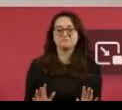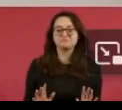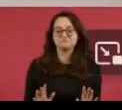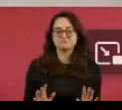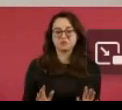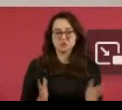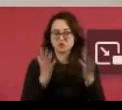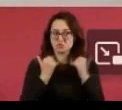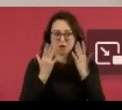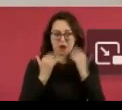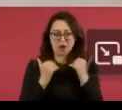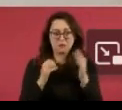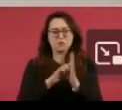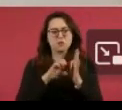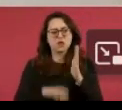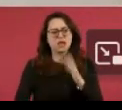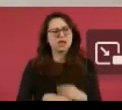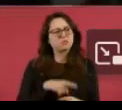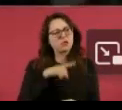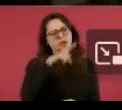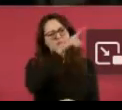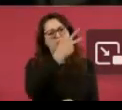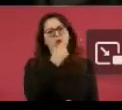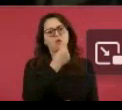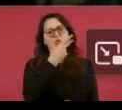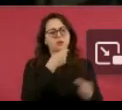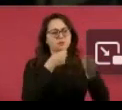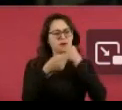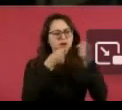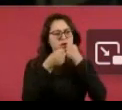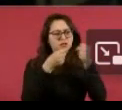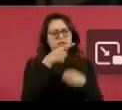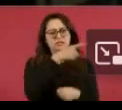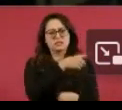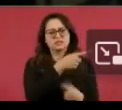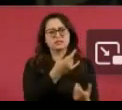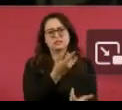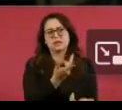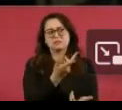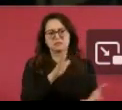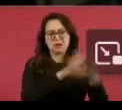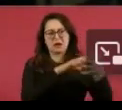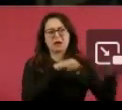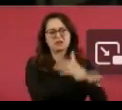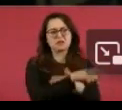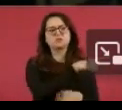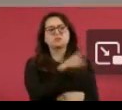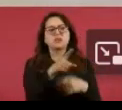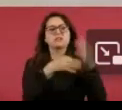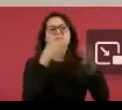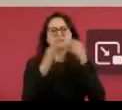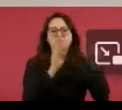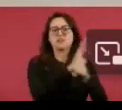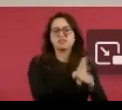caso de Assange. ¿Qué han dicho ustedes, por ejemplo? Eso historia, señor presidente, pero entonces por encima... Entonces decía yo